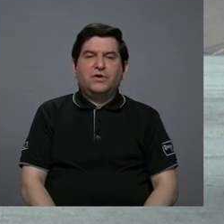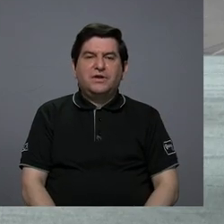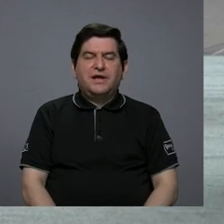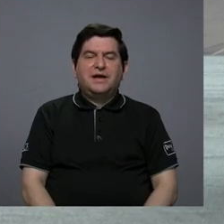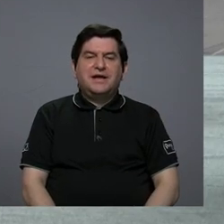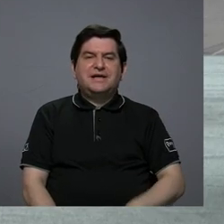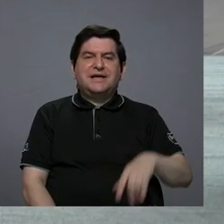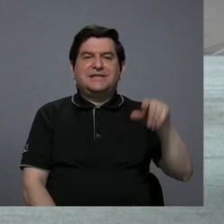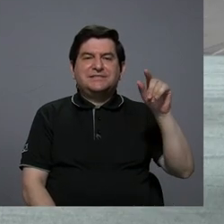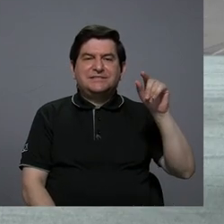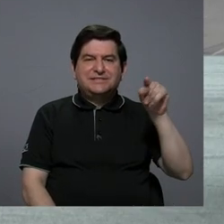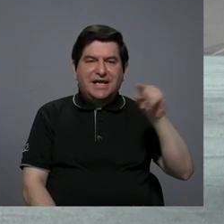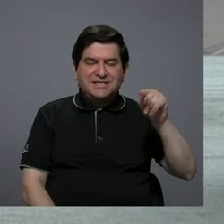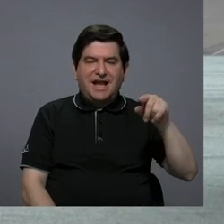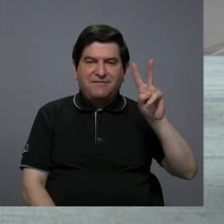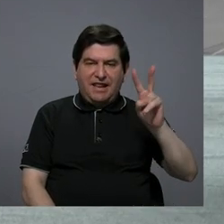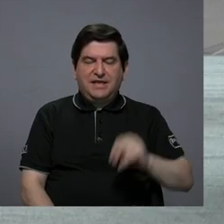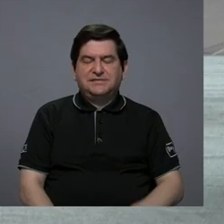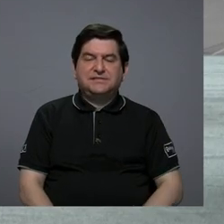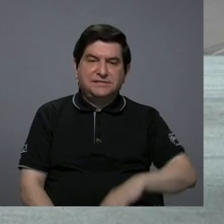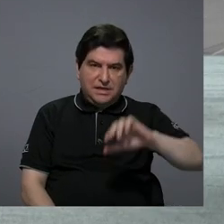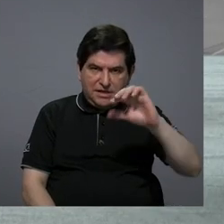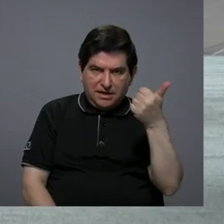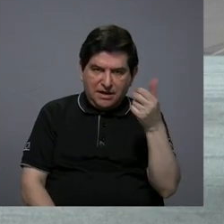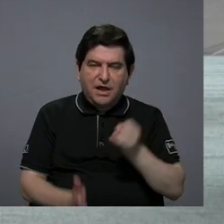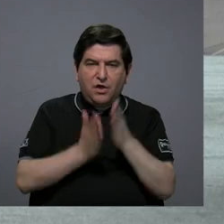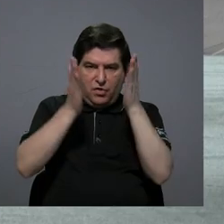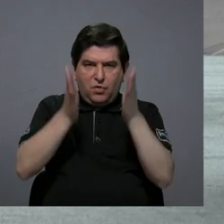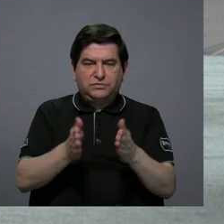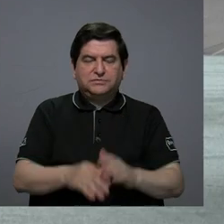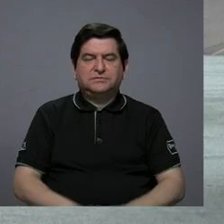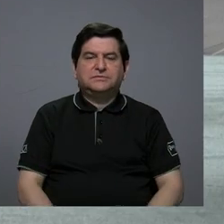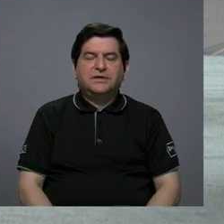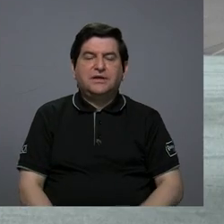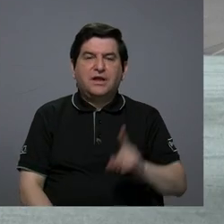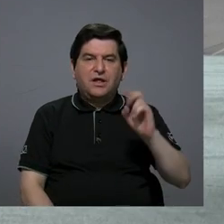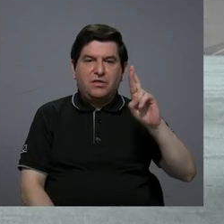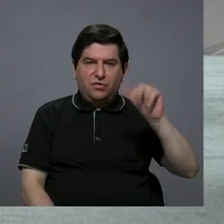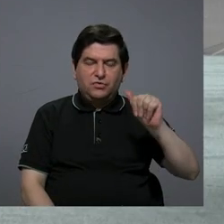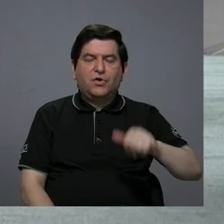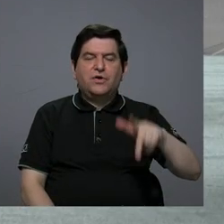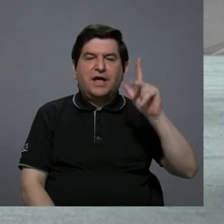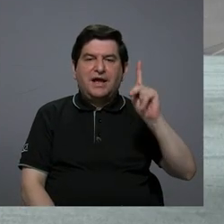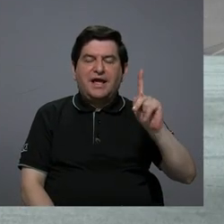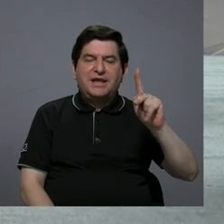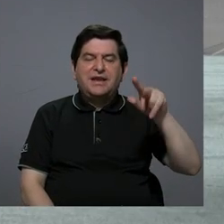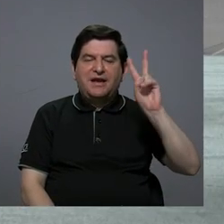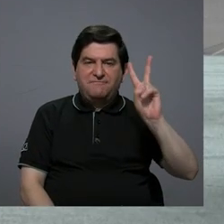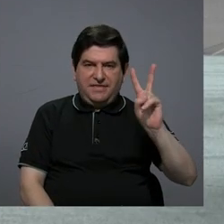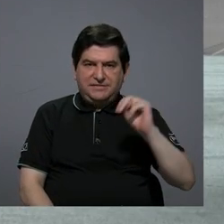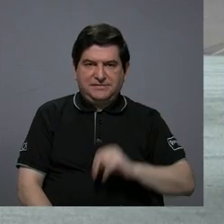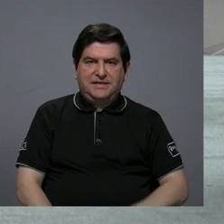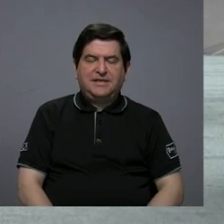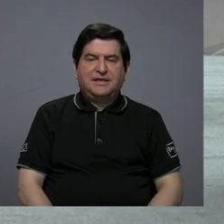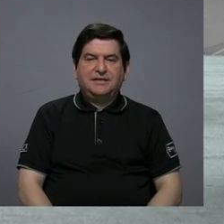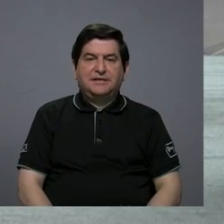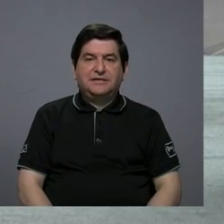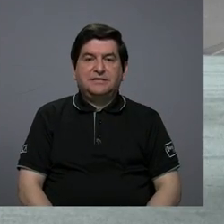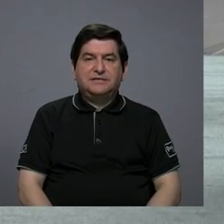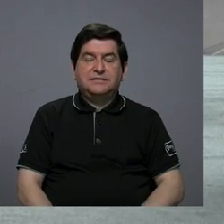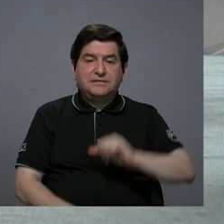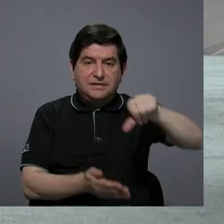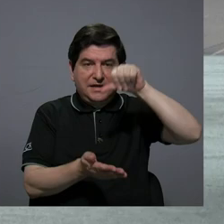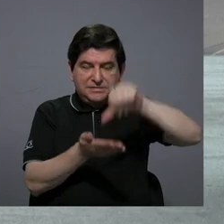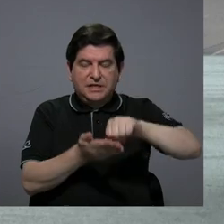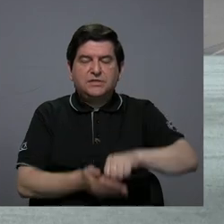Valencia, y la otra investigadora es la doctora Karina Vidaseca, que es del Núcleo